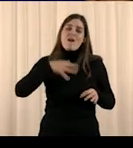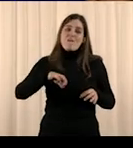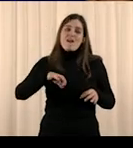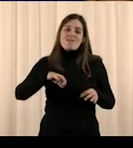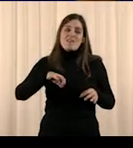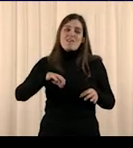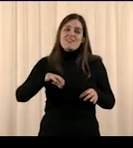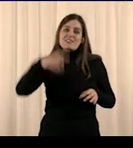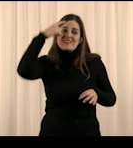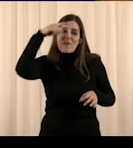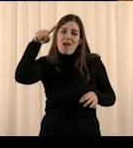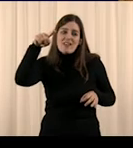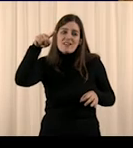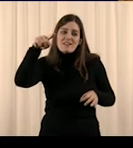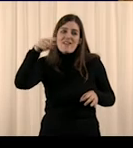eso.